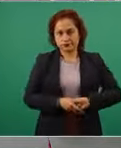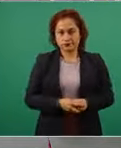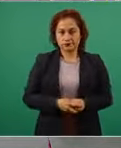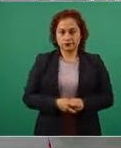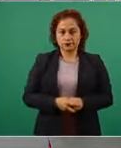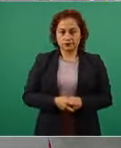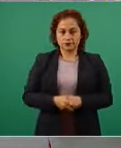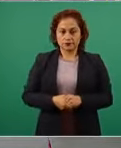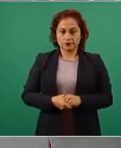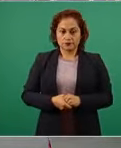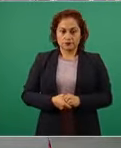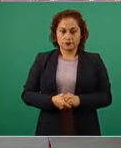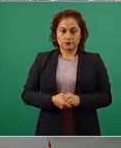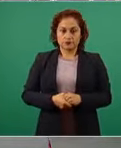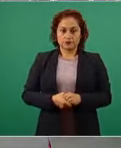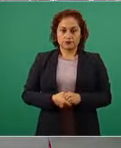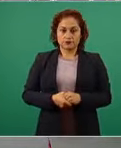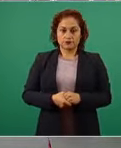Gracias presidente